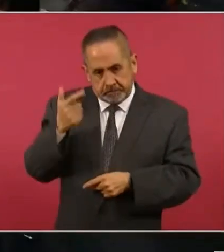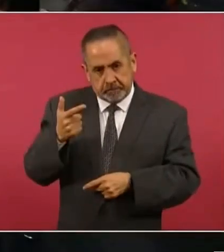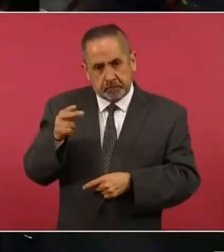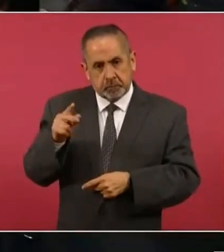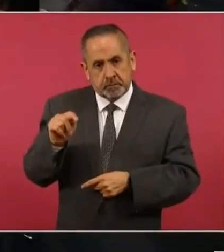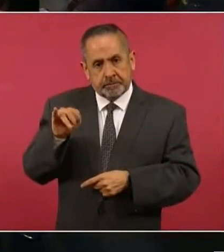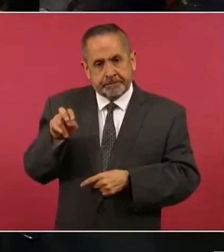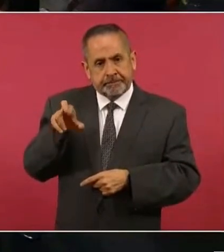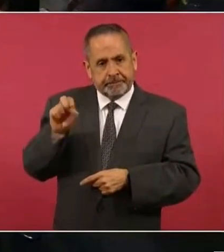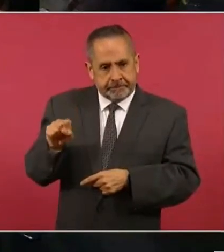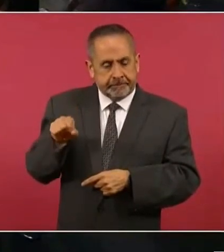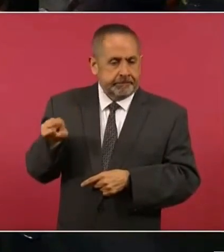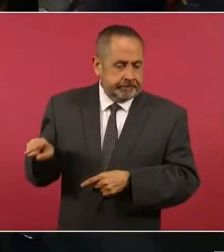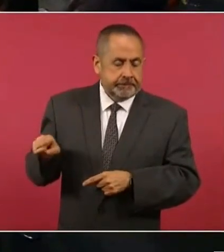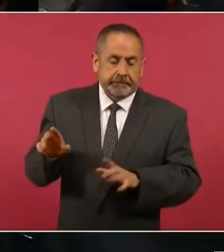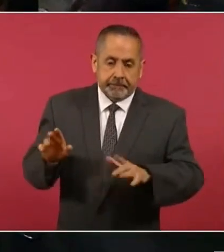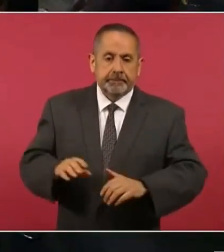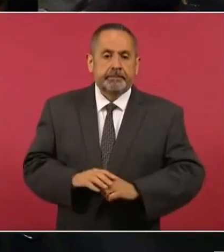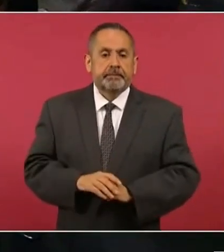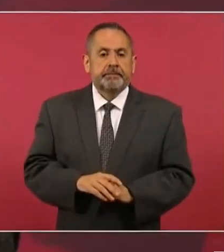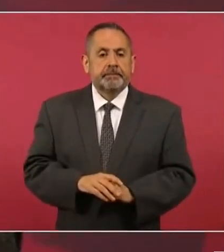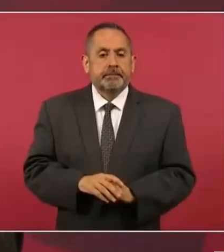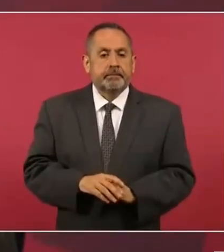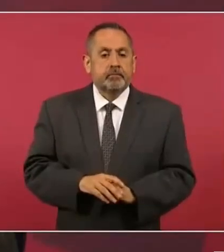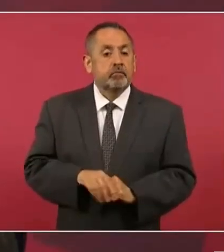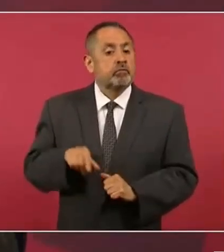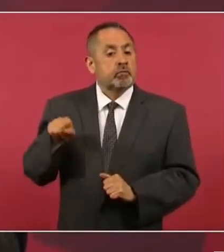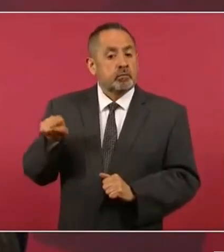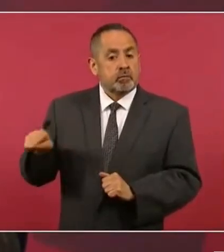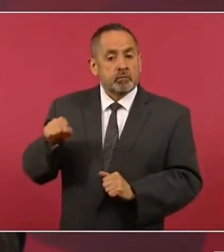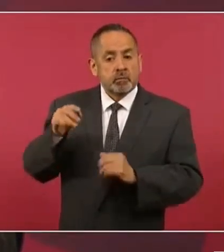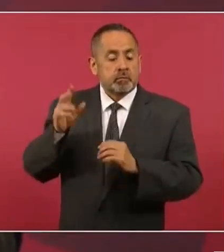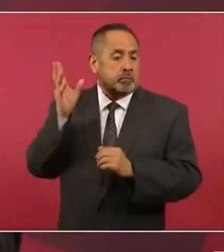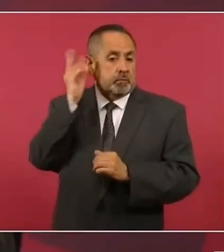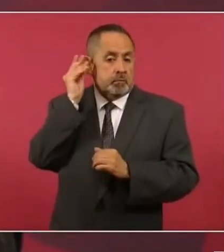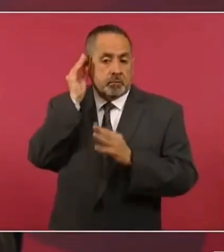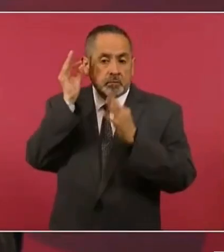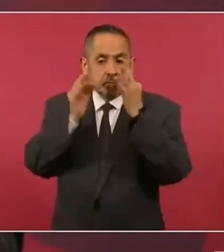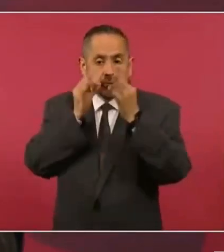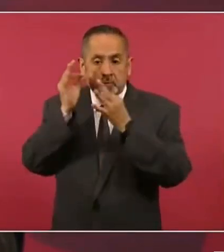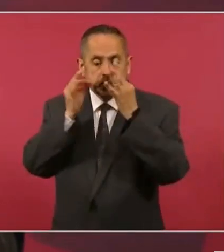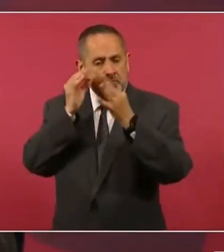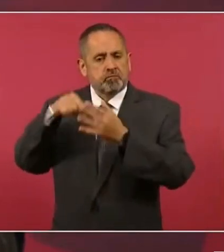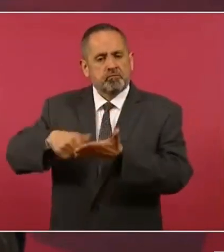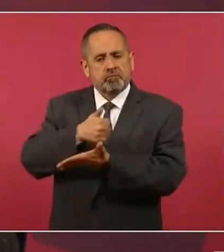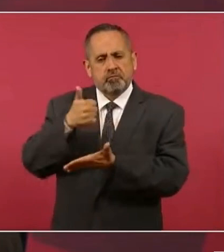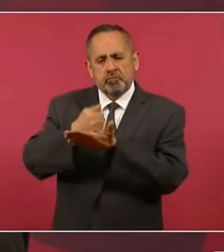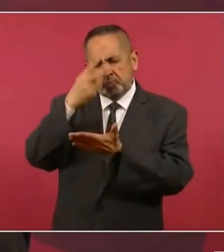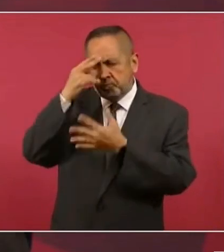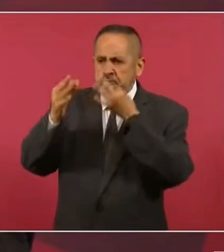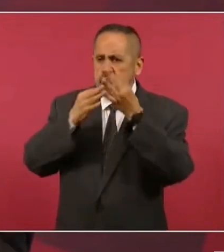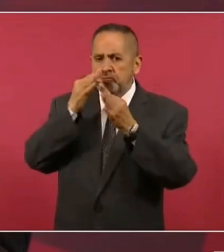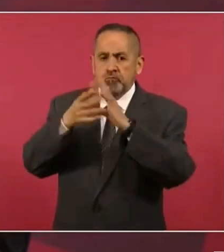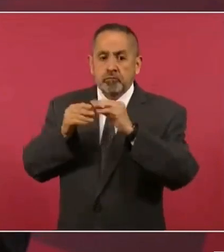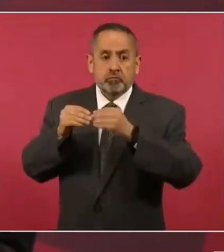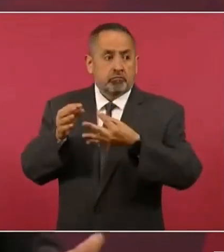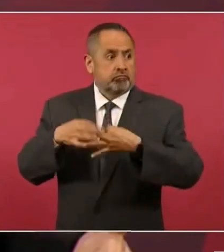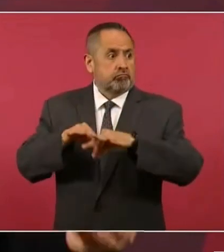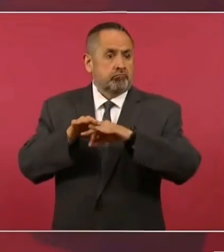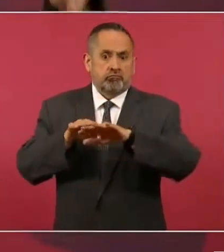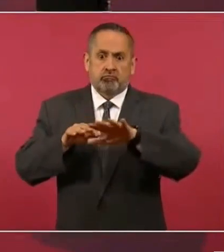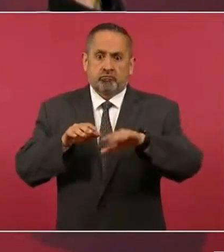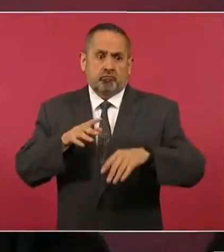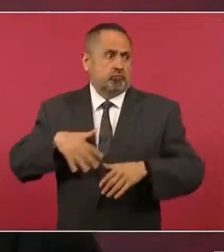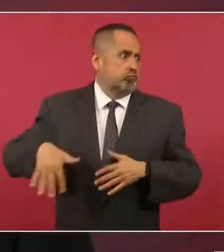él tenía un programa en la mañana en la ciudad, muy importante,